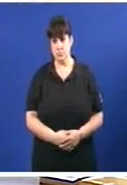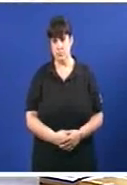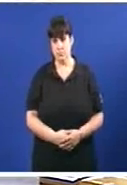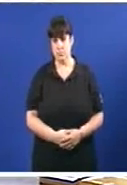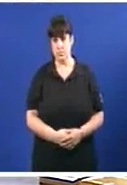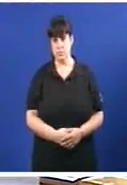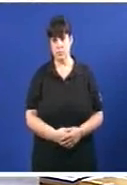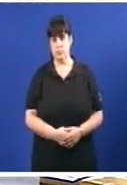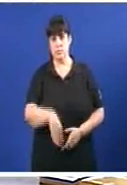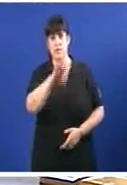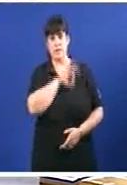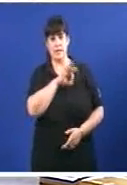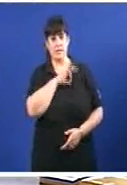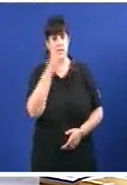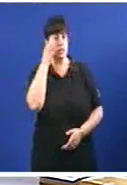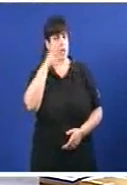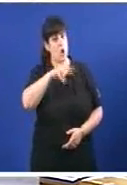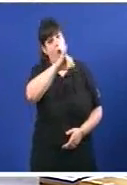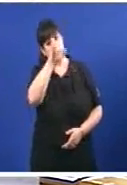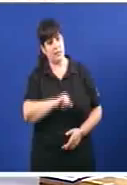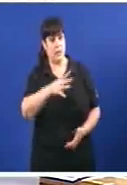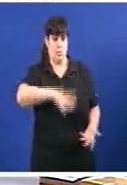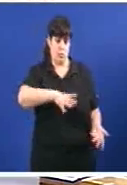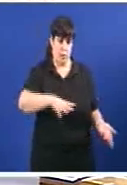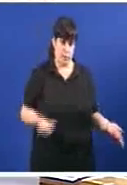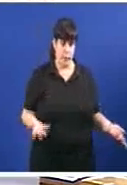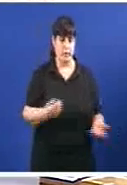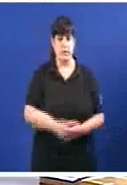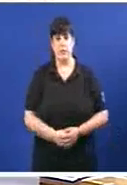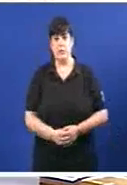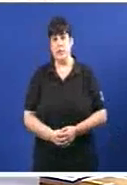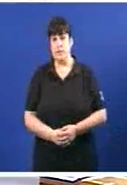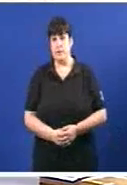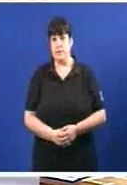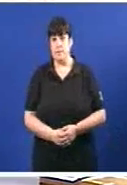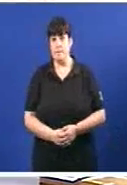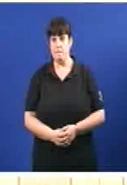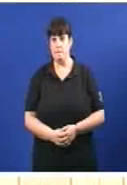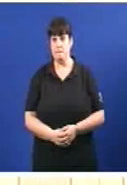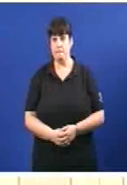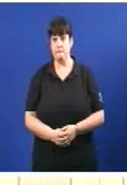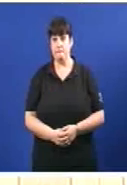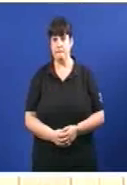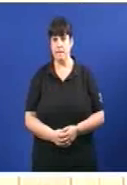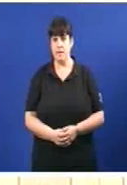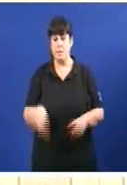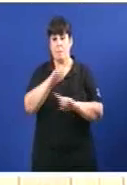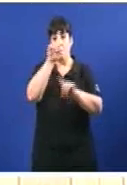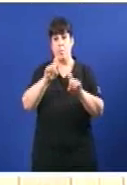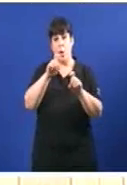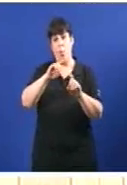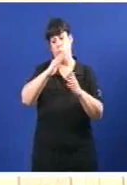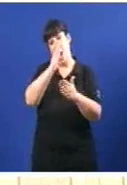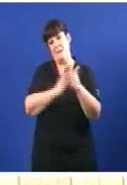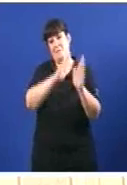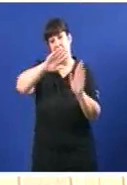Senhora Martínez Faga o favor Ten a palabra para a última parte da pregunta o señor presidente da